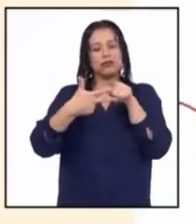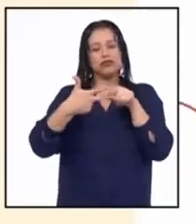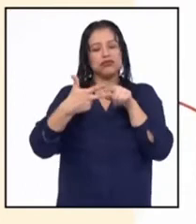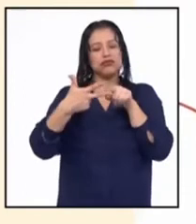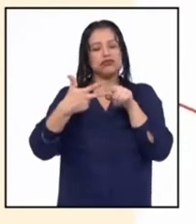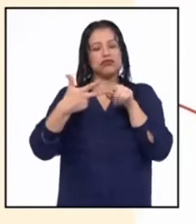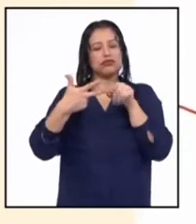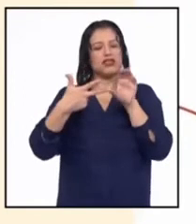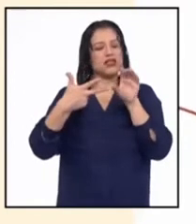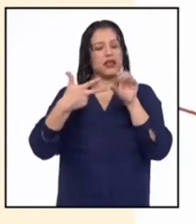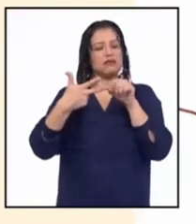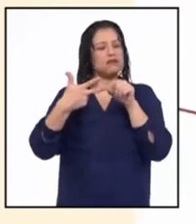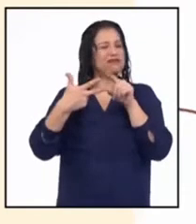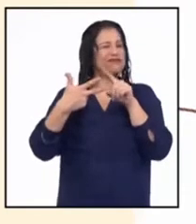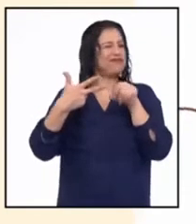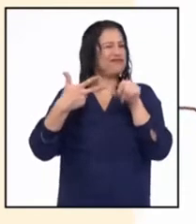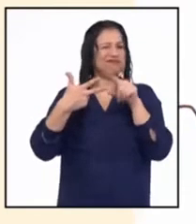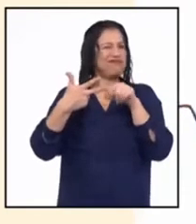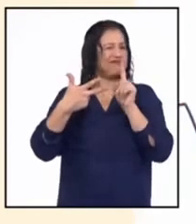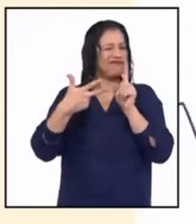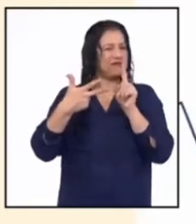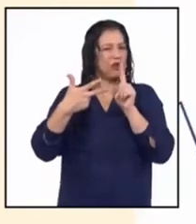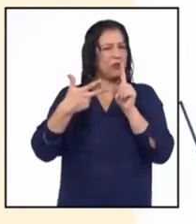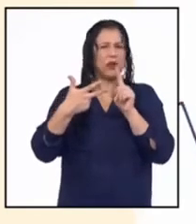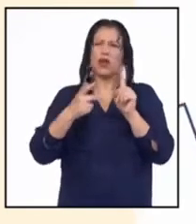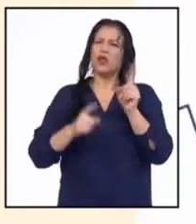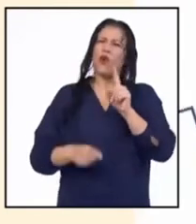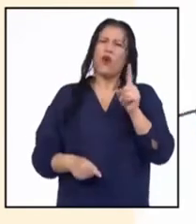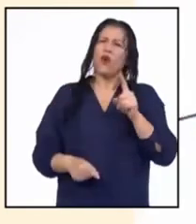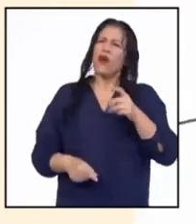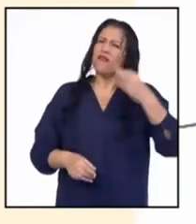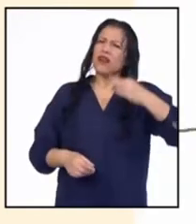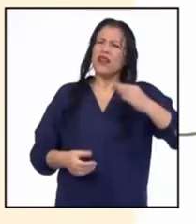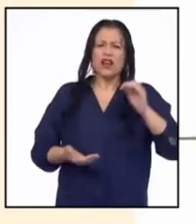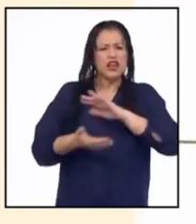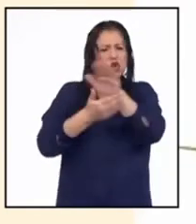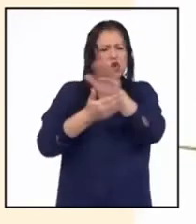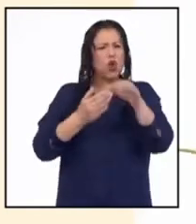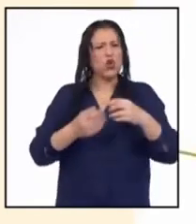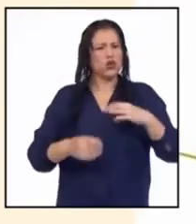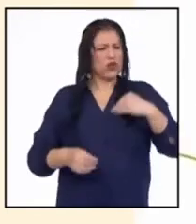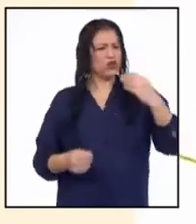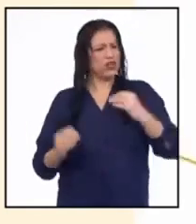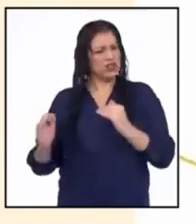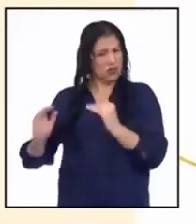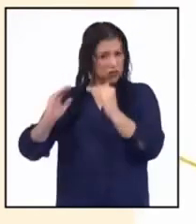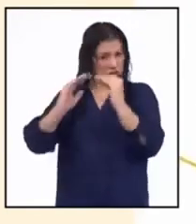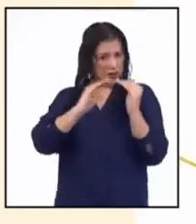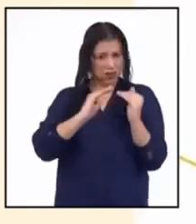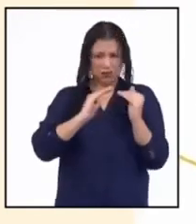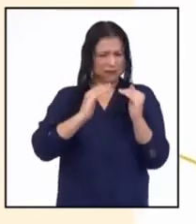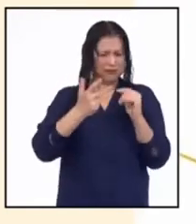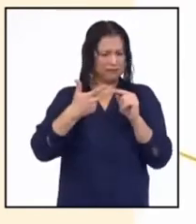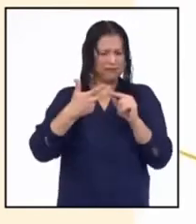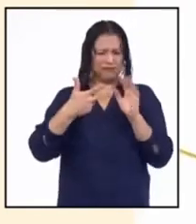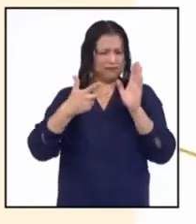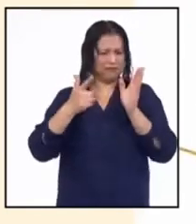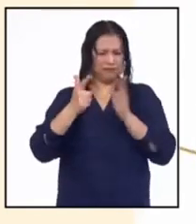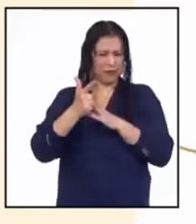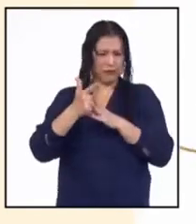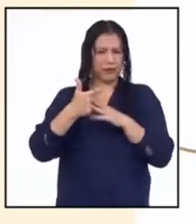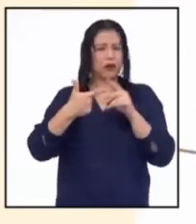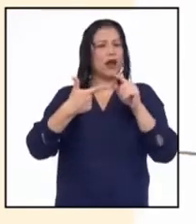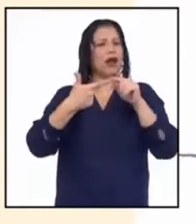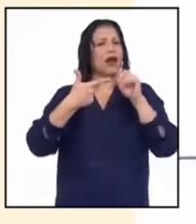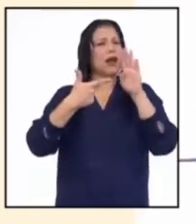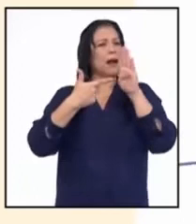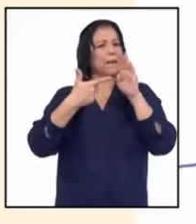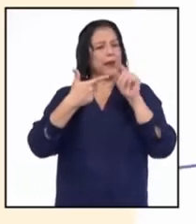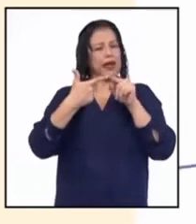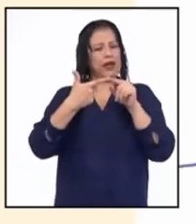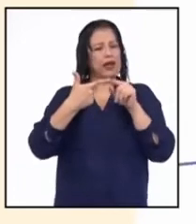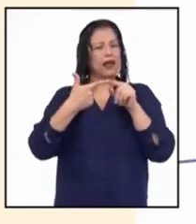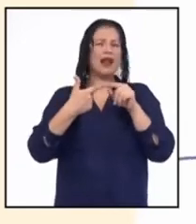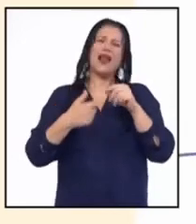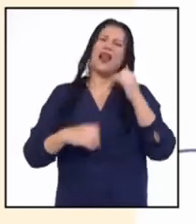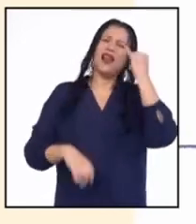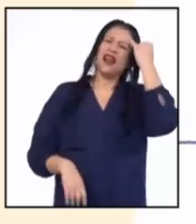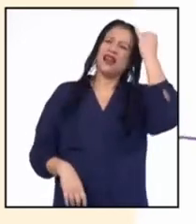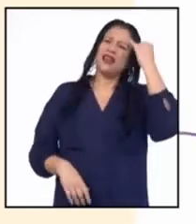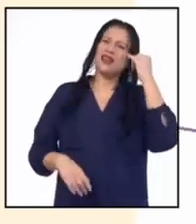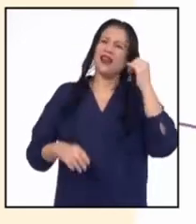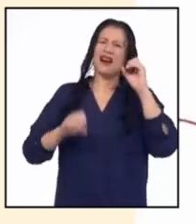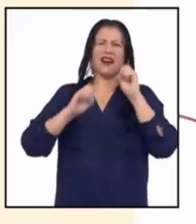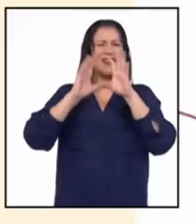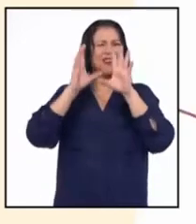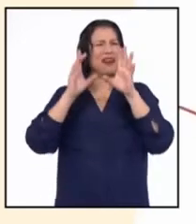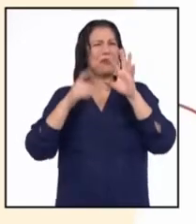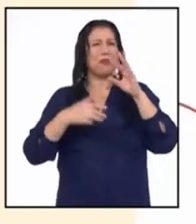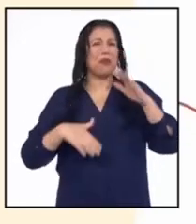opción C, porque no es cierto que todos los adolescentes son iguales. Respecto a la opción B, me parece que la idea no está clara y puede